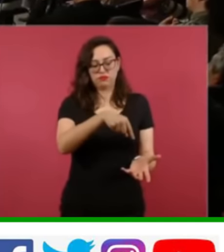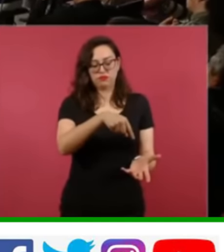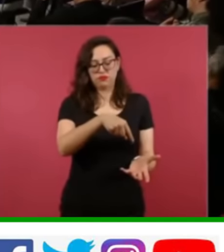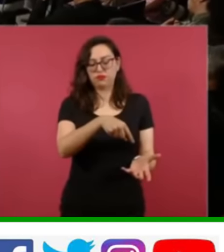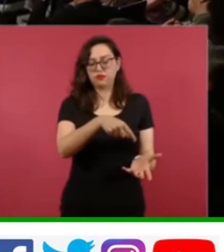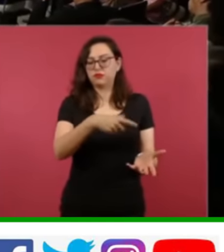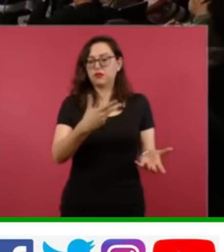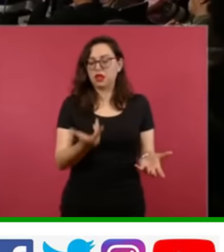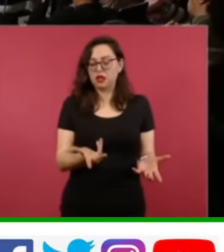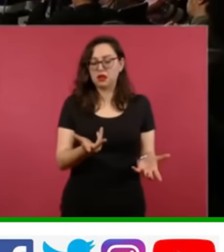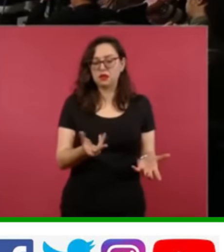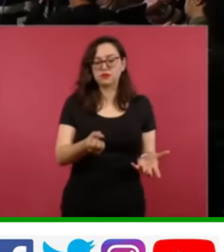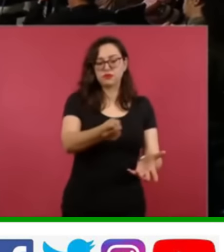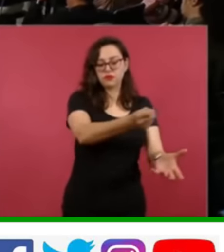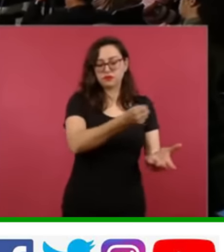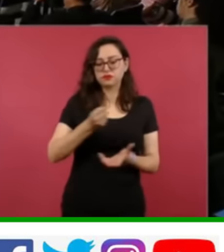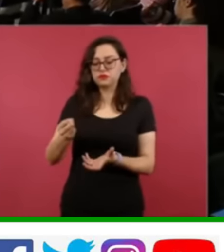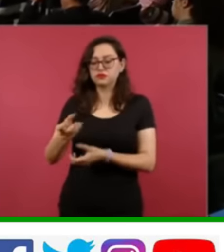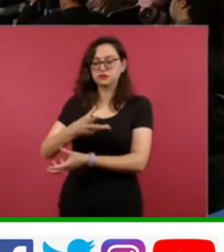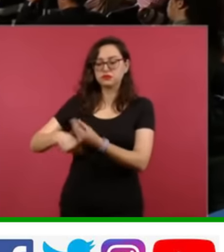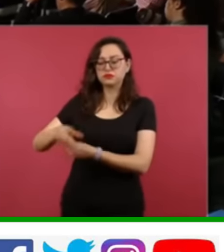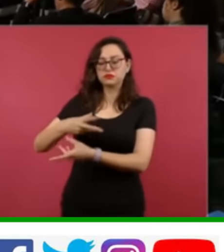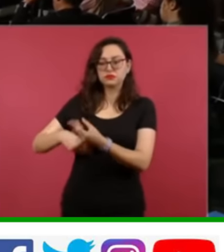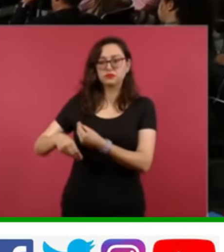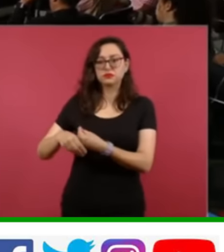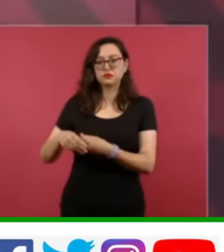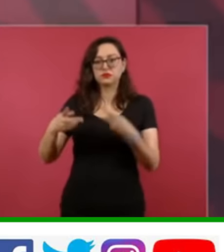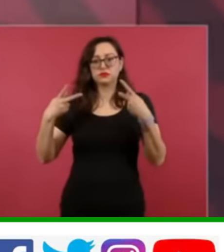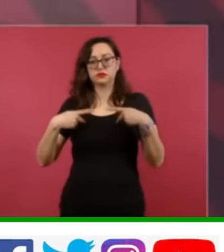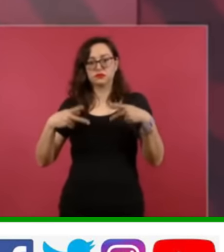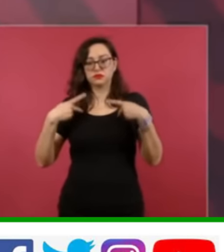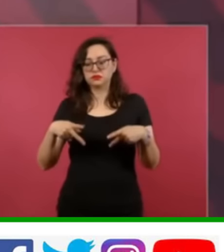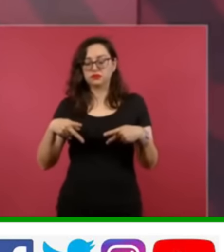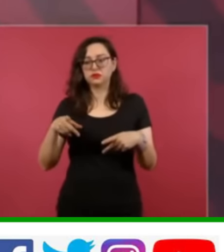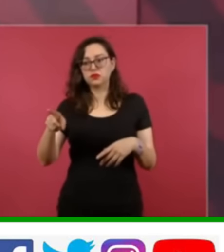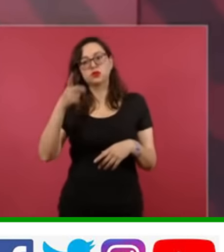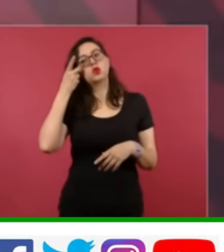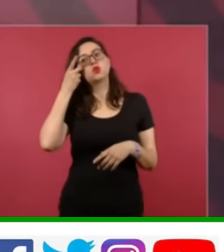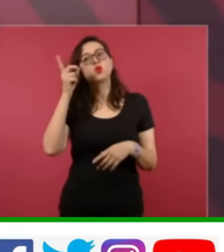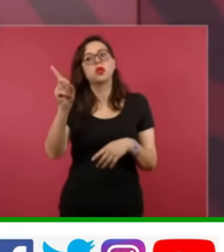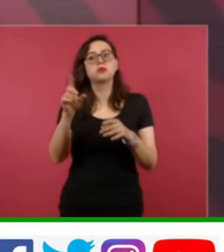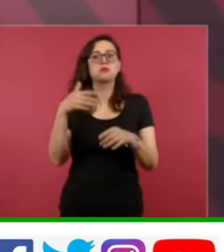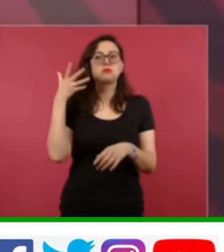decirla, no se entiende bien.